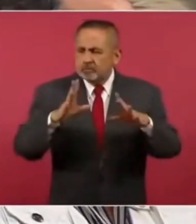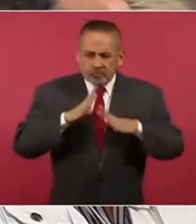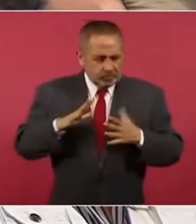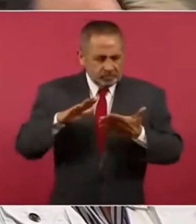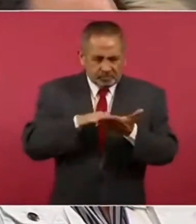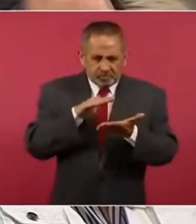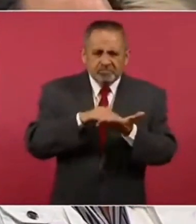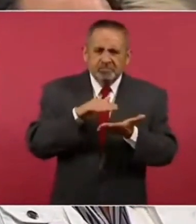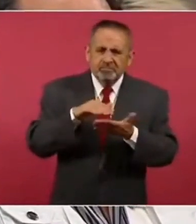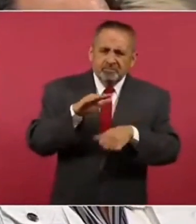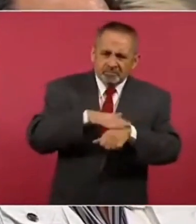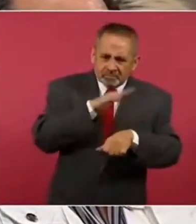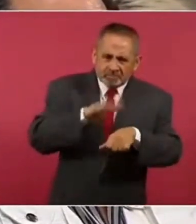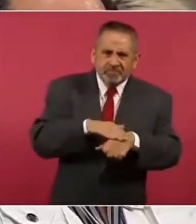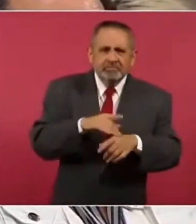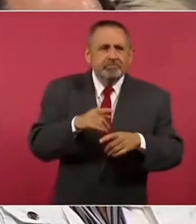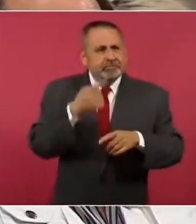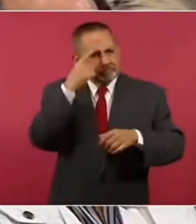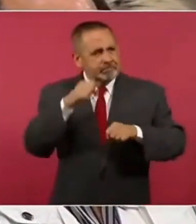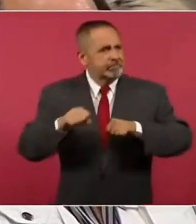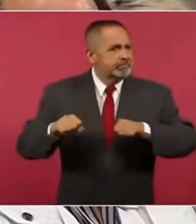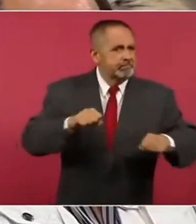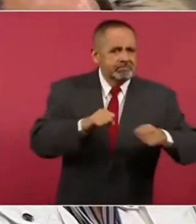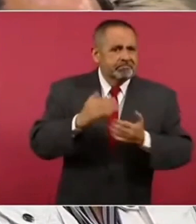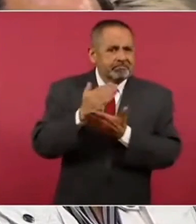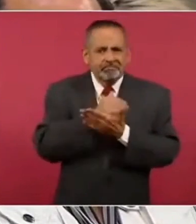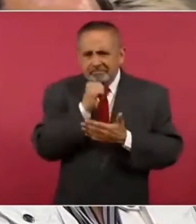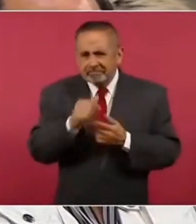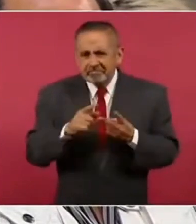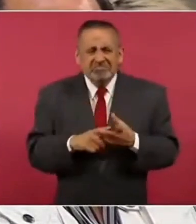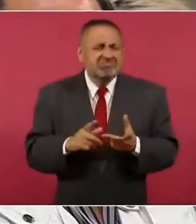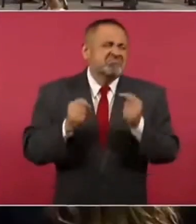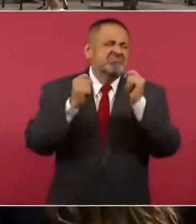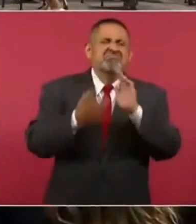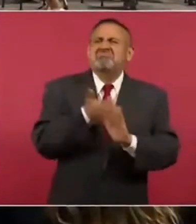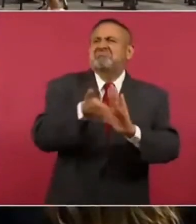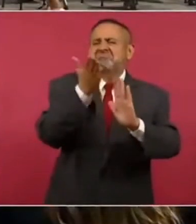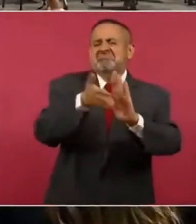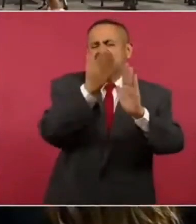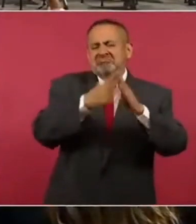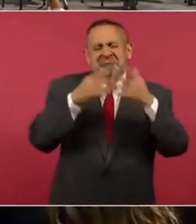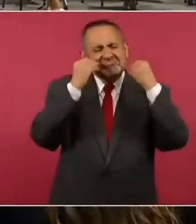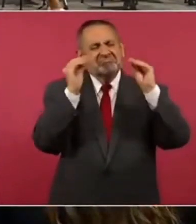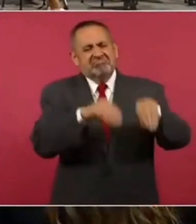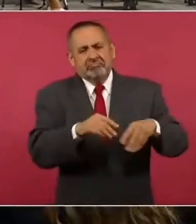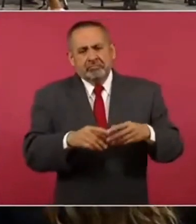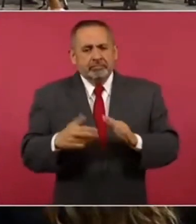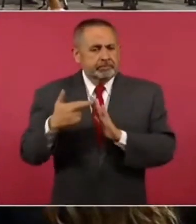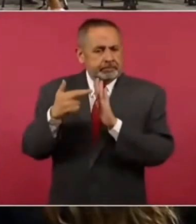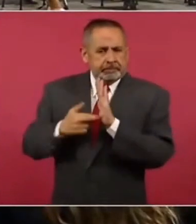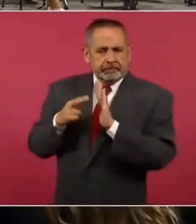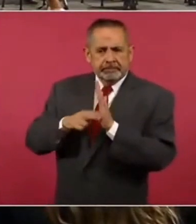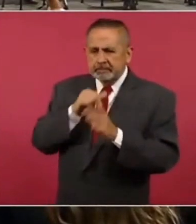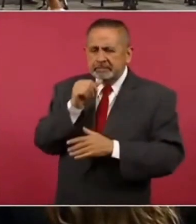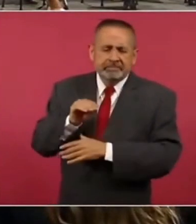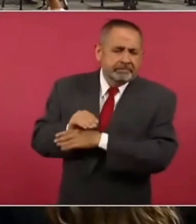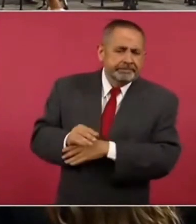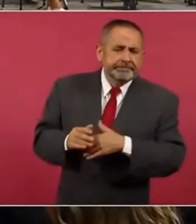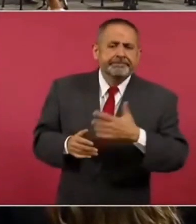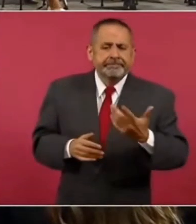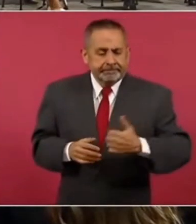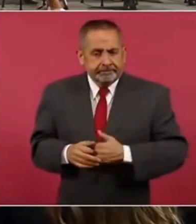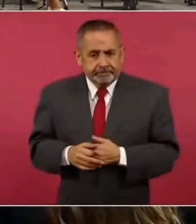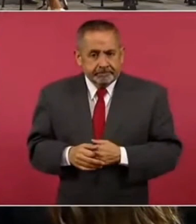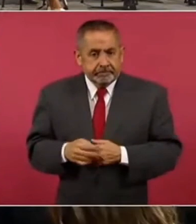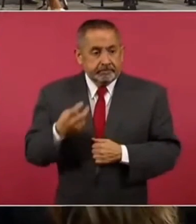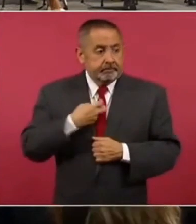con cuestiones de tipo sísmico, que han construido como se les da la gana, que no han cumplido la norma. Por venir